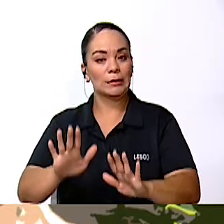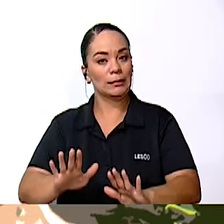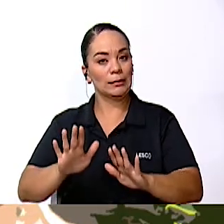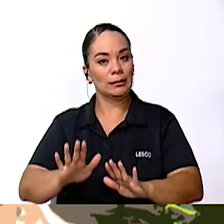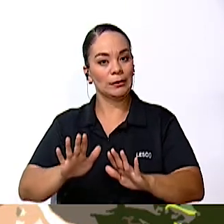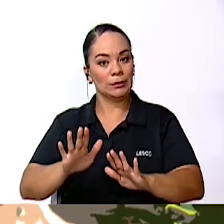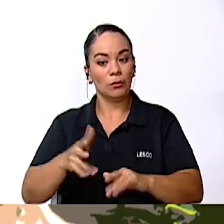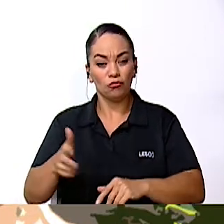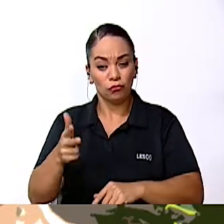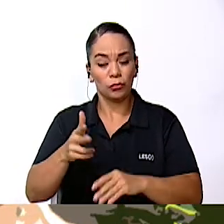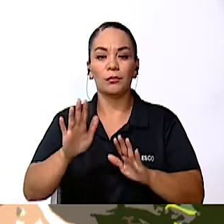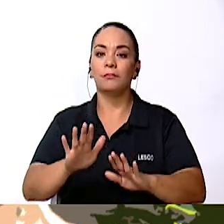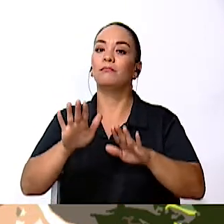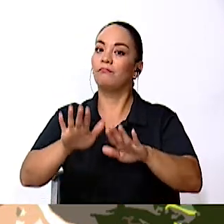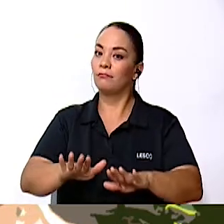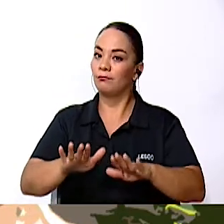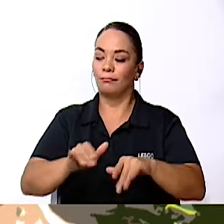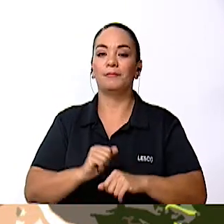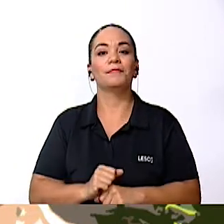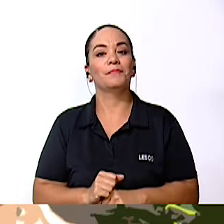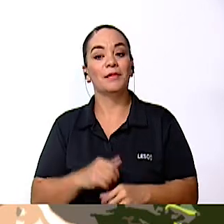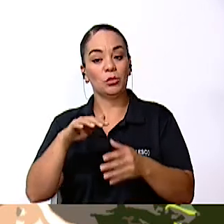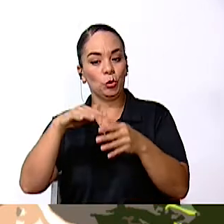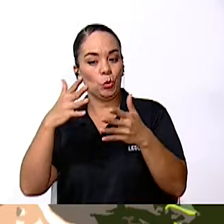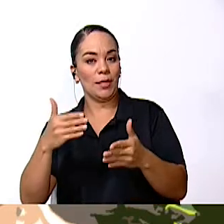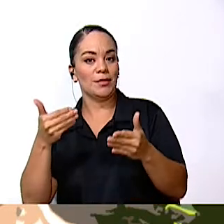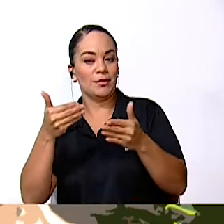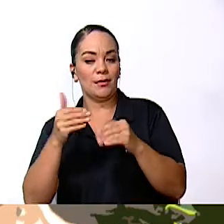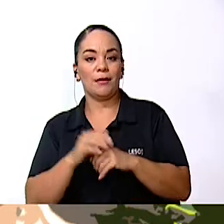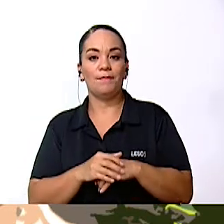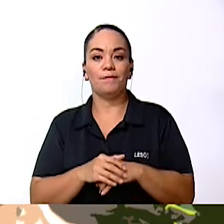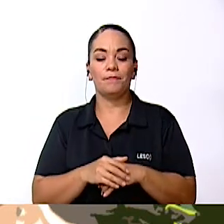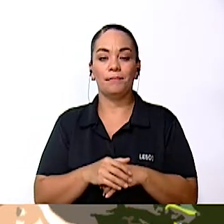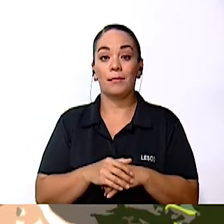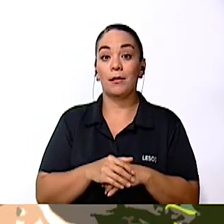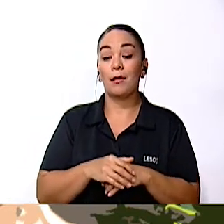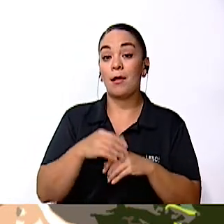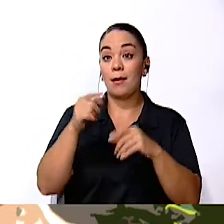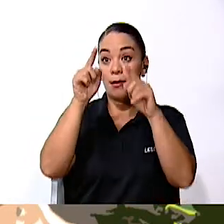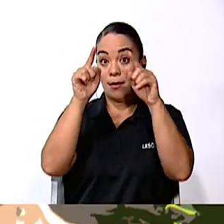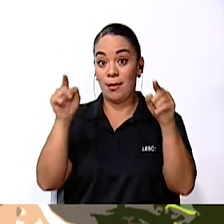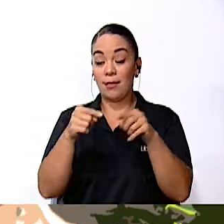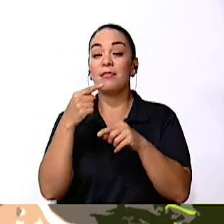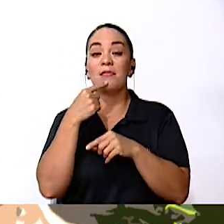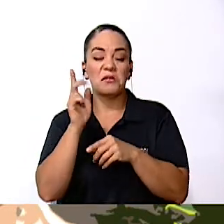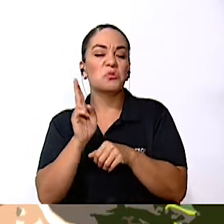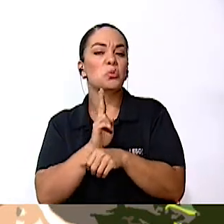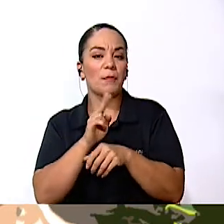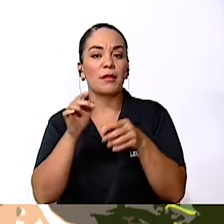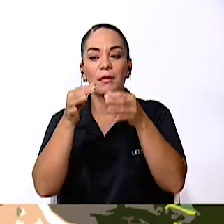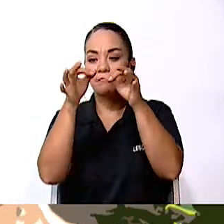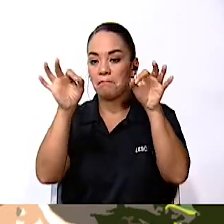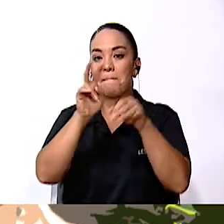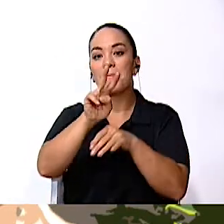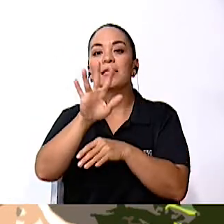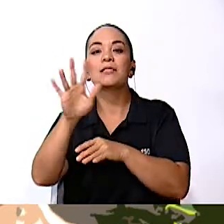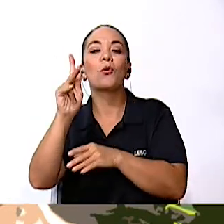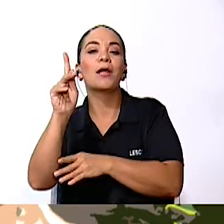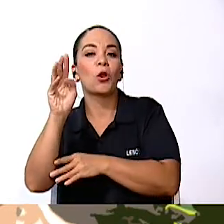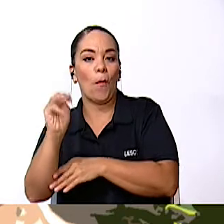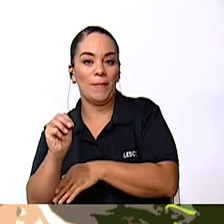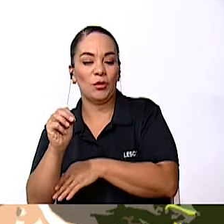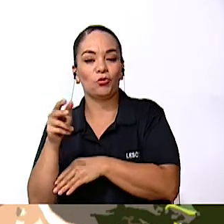estudiantes cerca Por lo general, también tienen una leyenda Que dice Solo 25 kilómetros por hora Se puede transitar en ese lugar